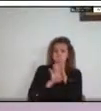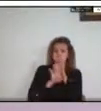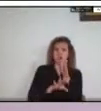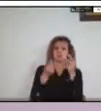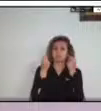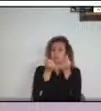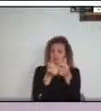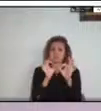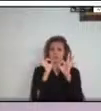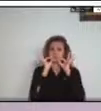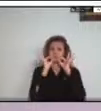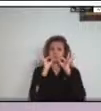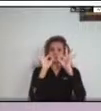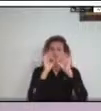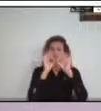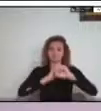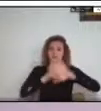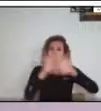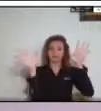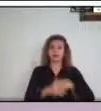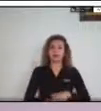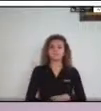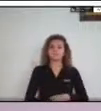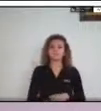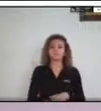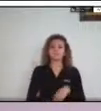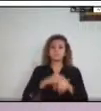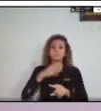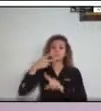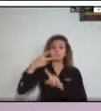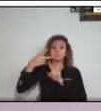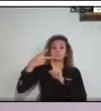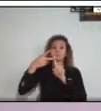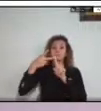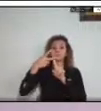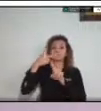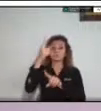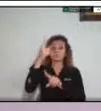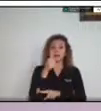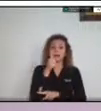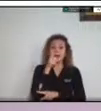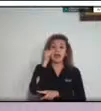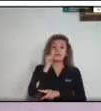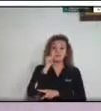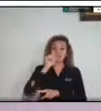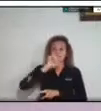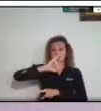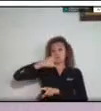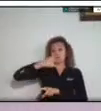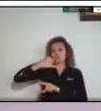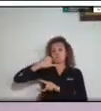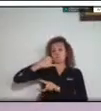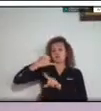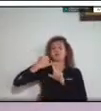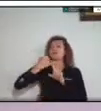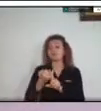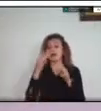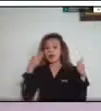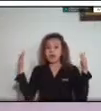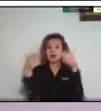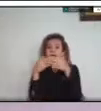ayer, en nuestro segundo día del evento, estuvo orientado a la reducción del riesgo de desastres, donde se abordaron